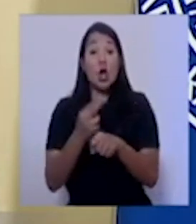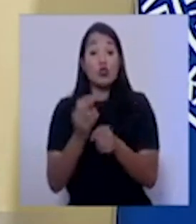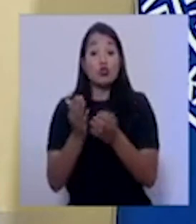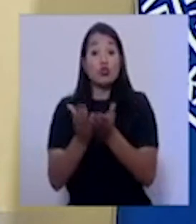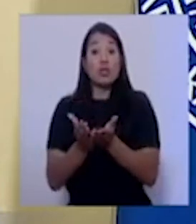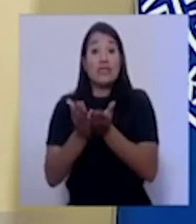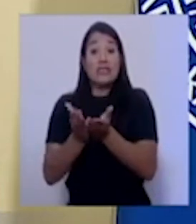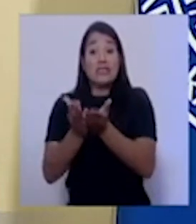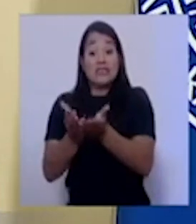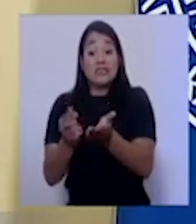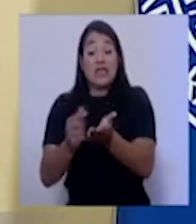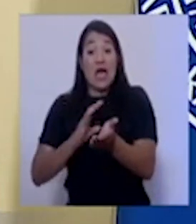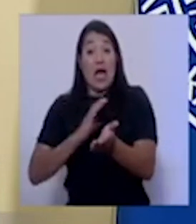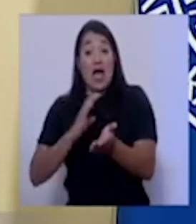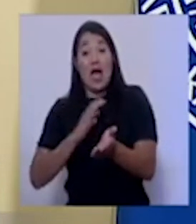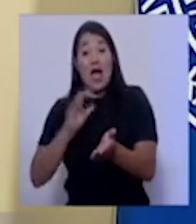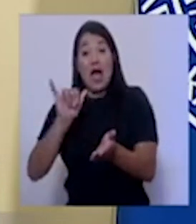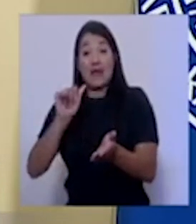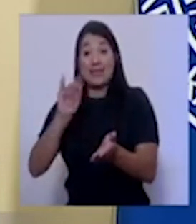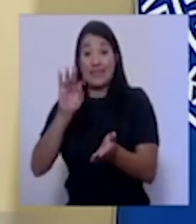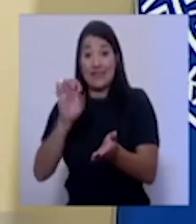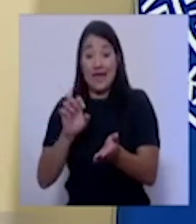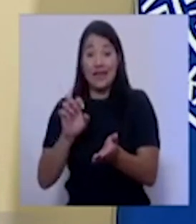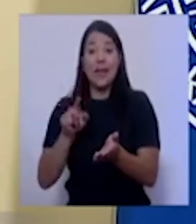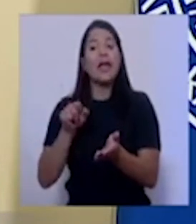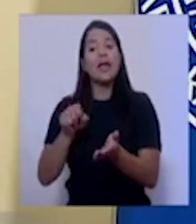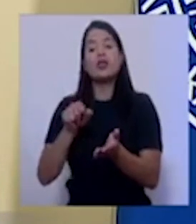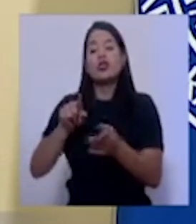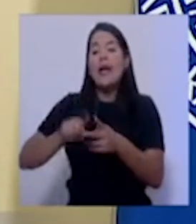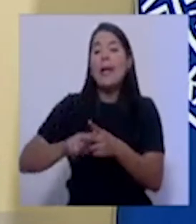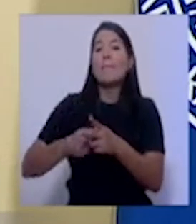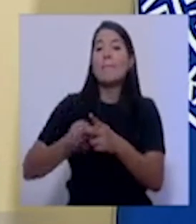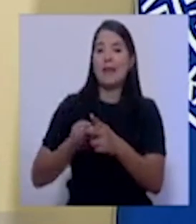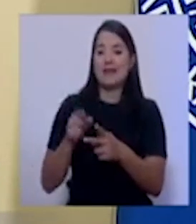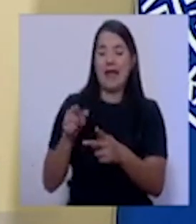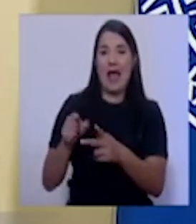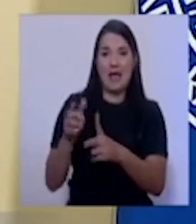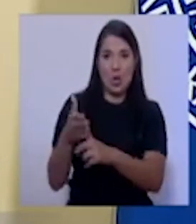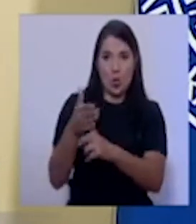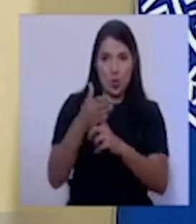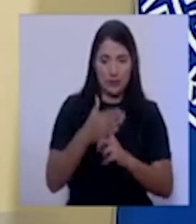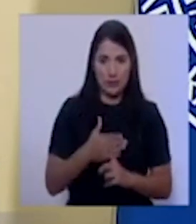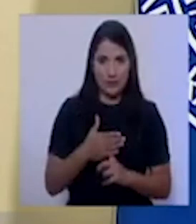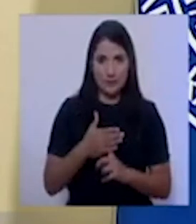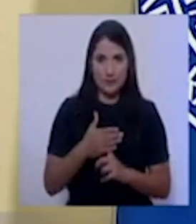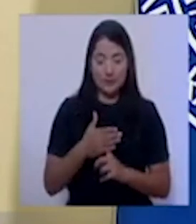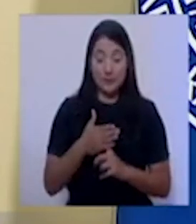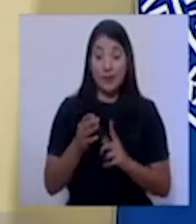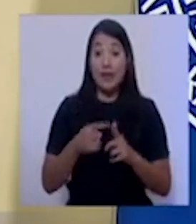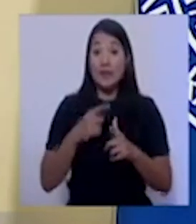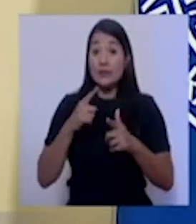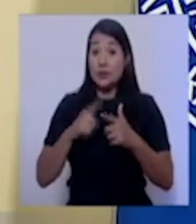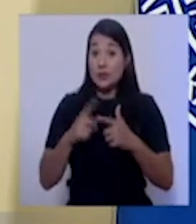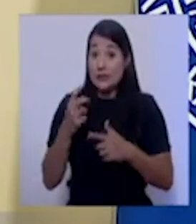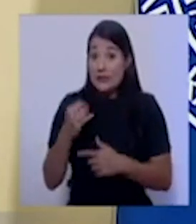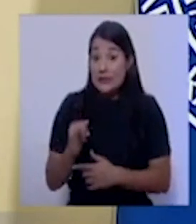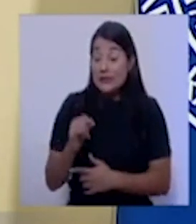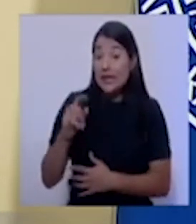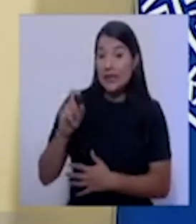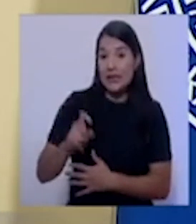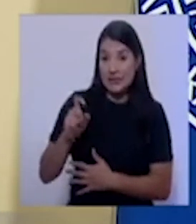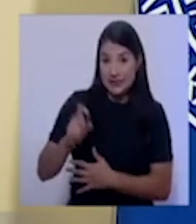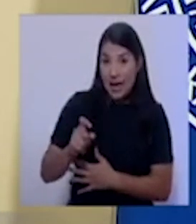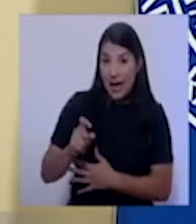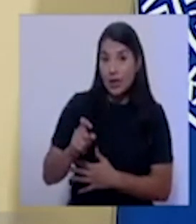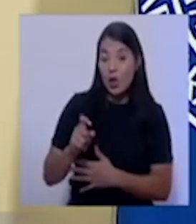empiezan a vivir una cuarentena, un aislamiento dentro del yate. Entonces, en caso de que sea necesaria la